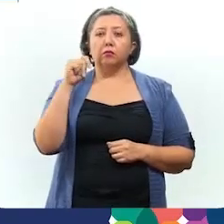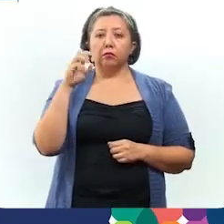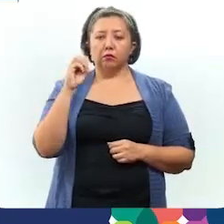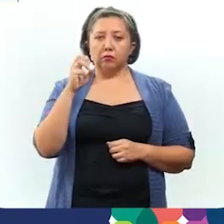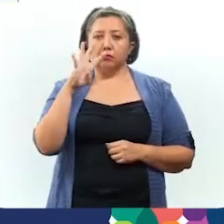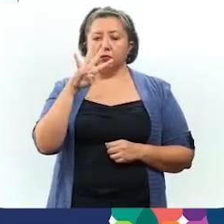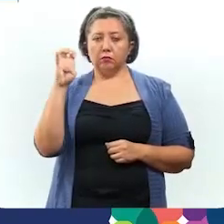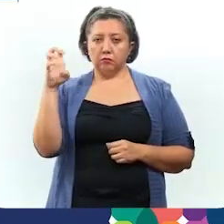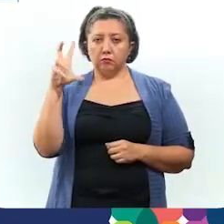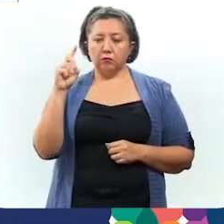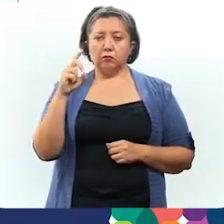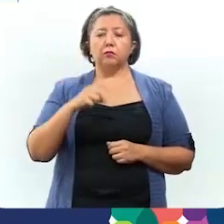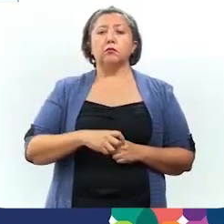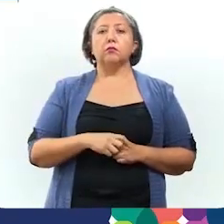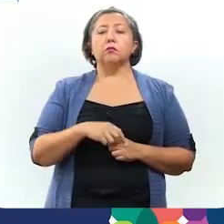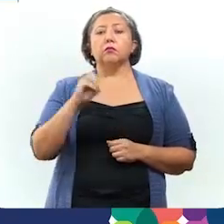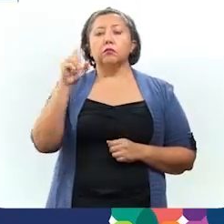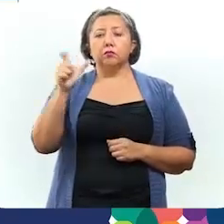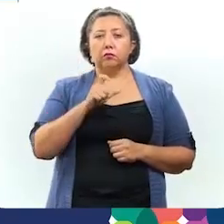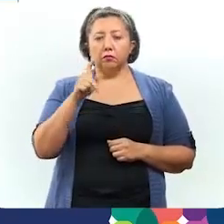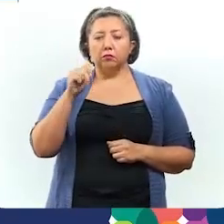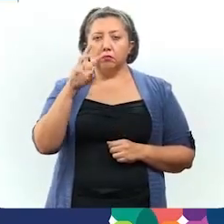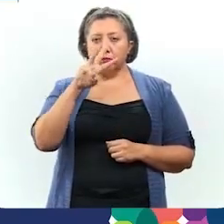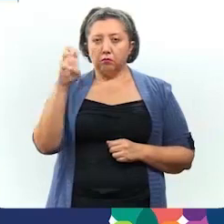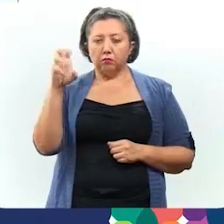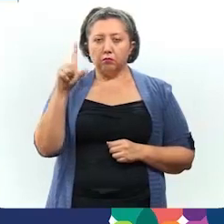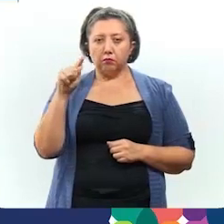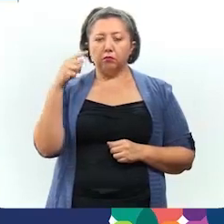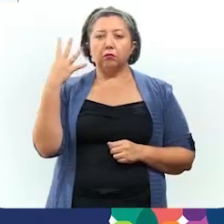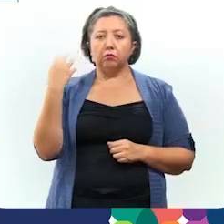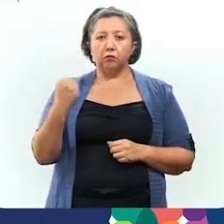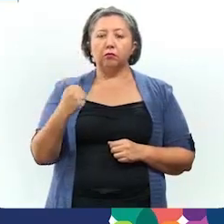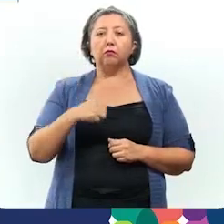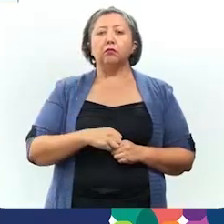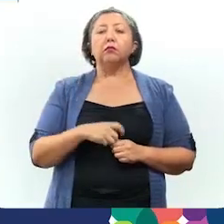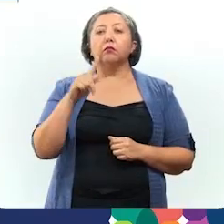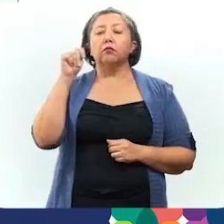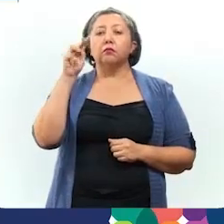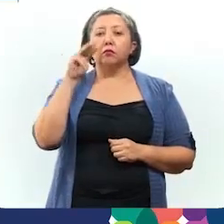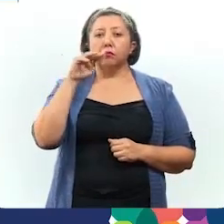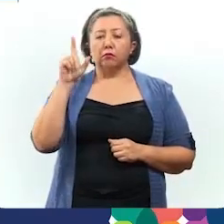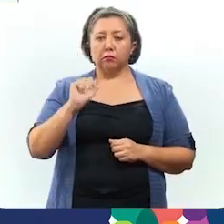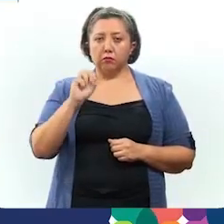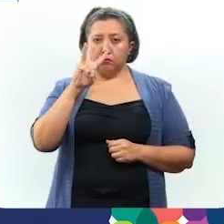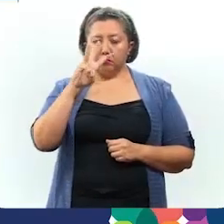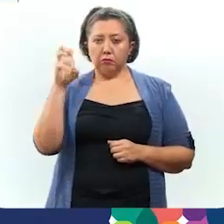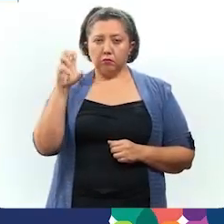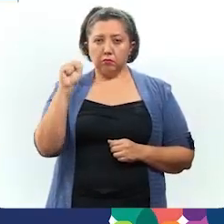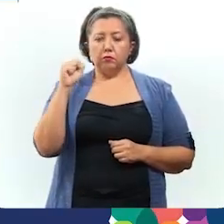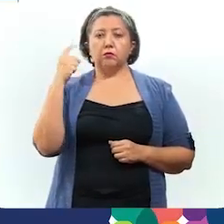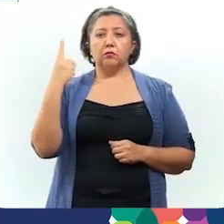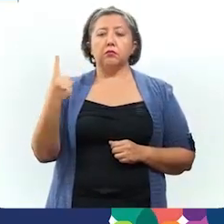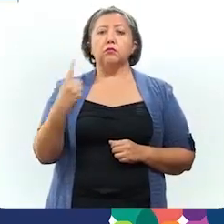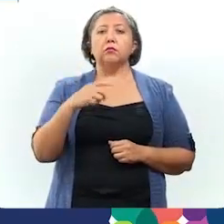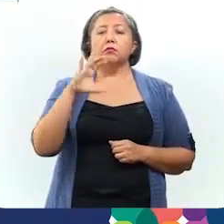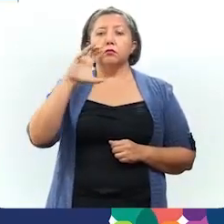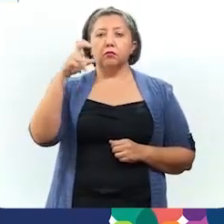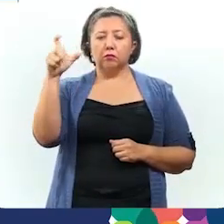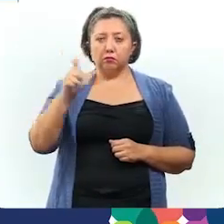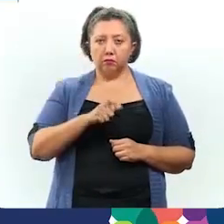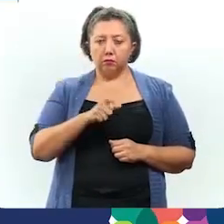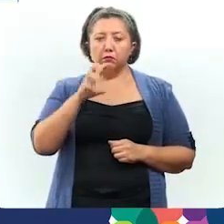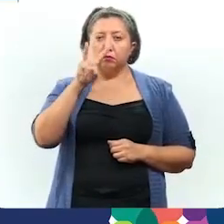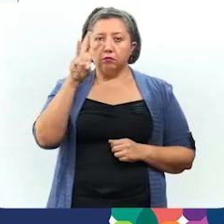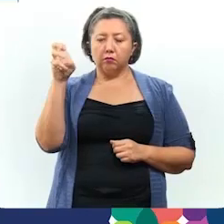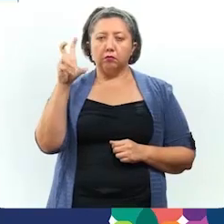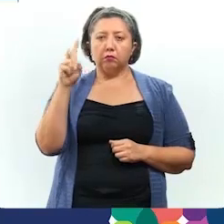Peto, cuatrocientos treinta, Oshcuscap, trescientos setenta y nueve, Temozón, trescientos sesenta y uno, Chemash,